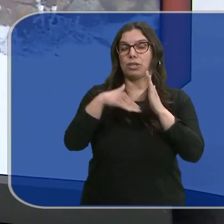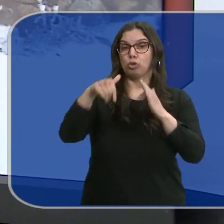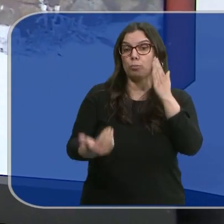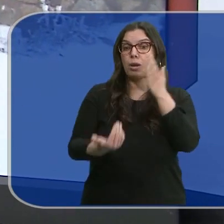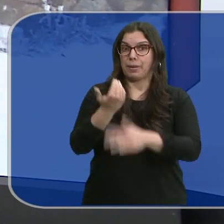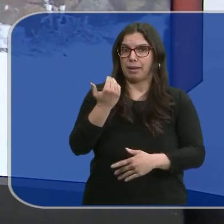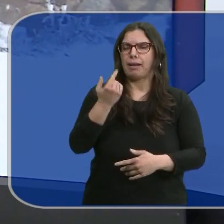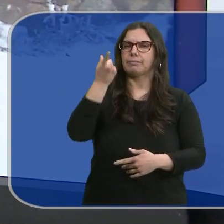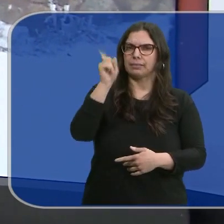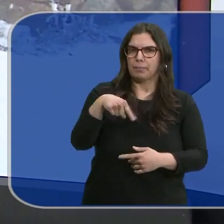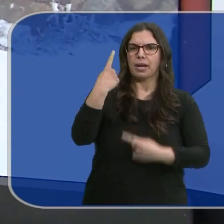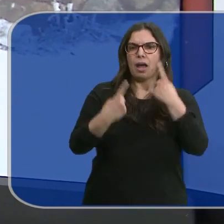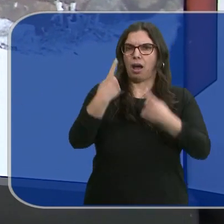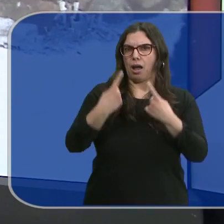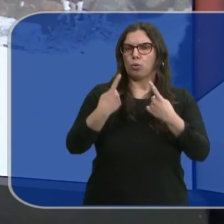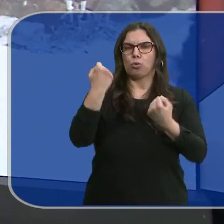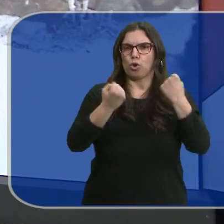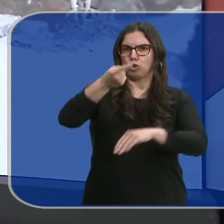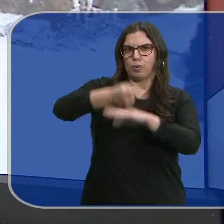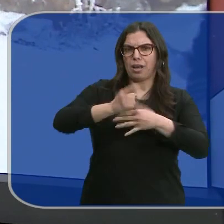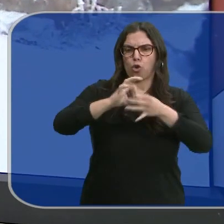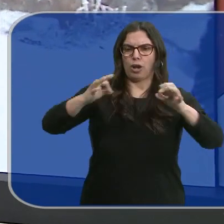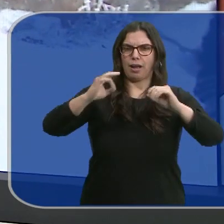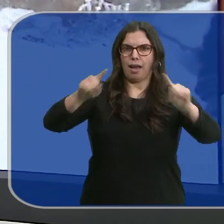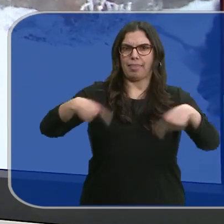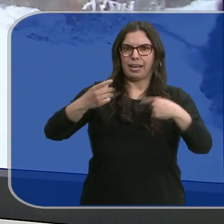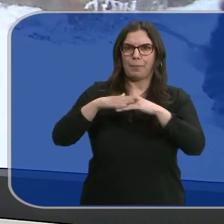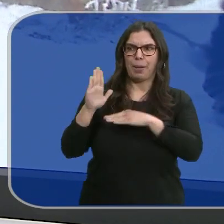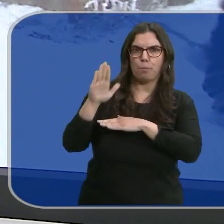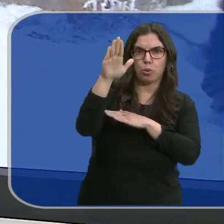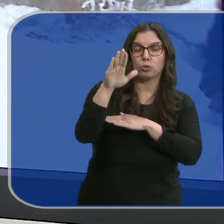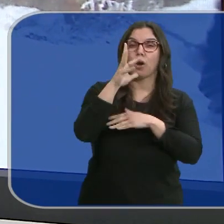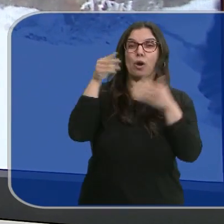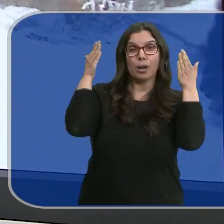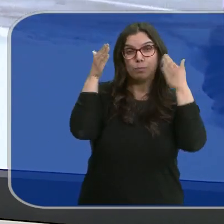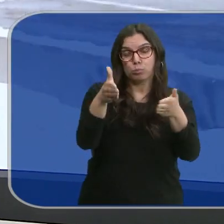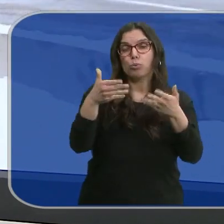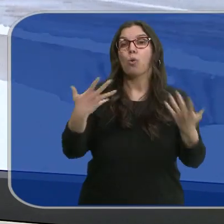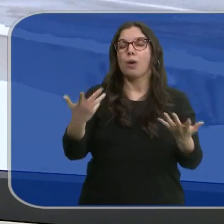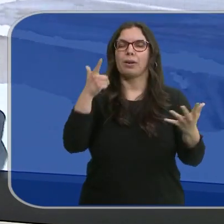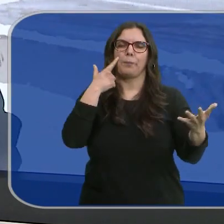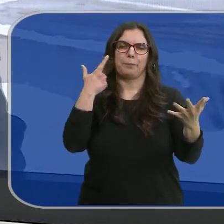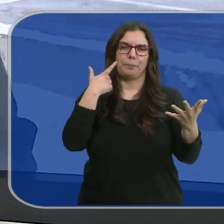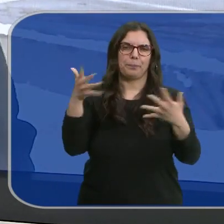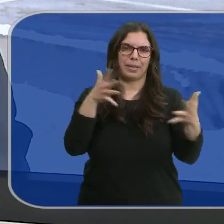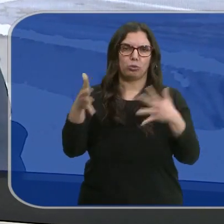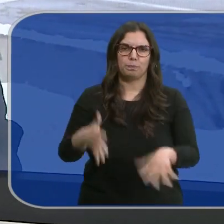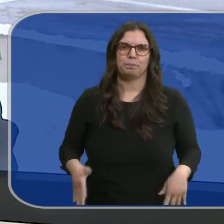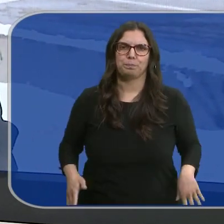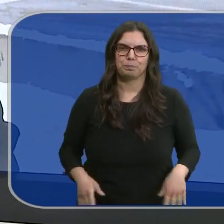momentos los coches han tenido también que montar cadenas para circular por el puerto. Ahora el foco se ha puesto en el viento. Victoria Domínguez.